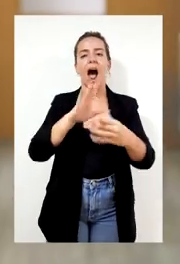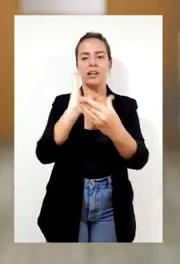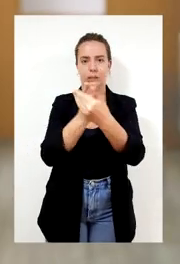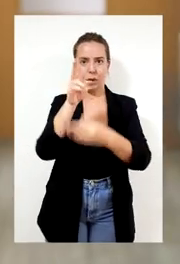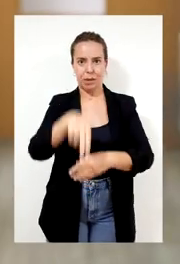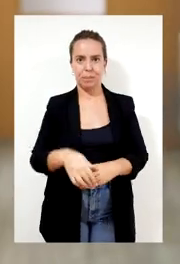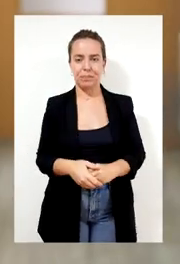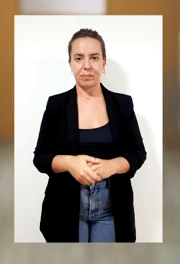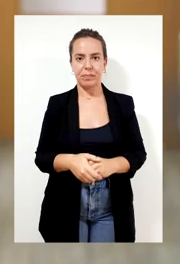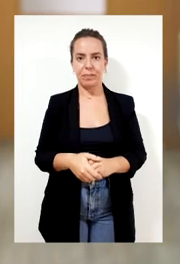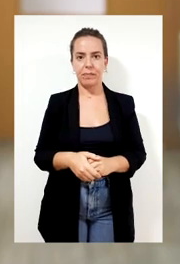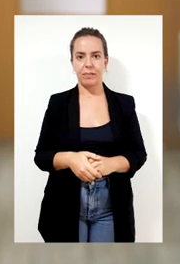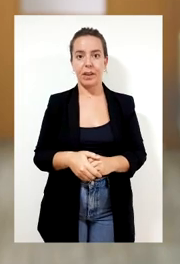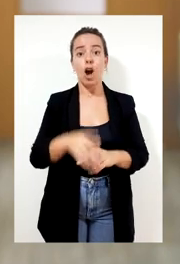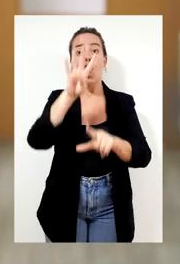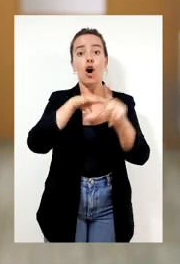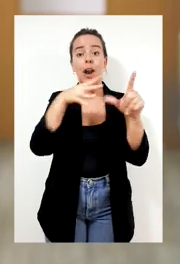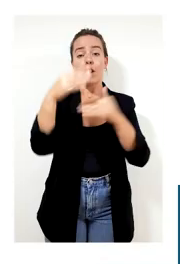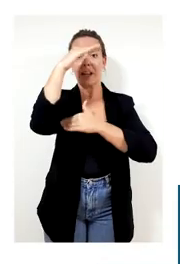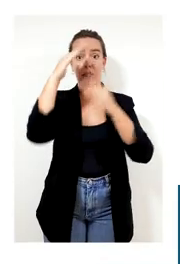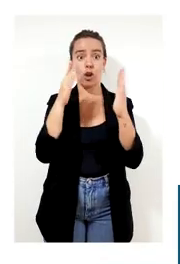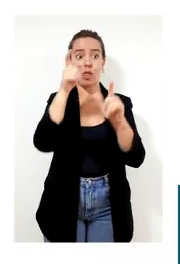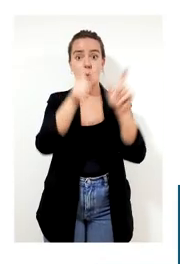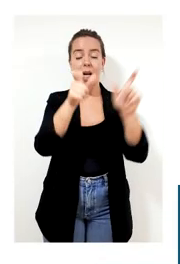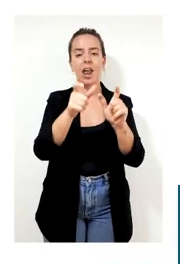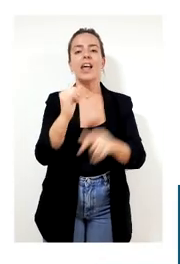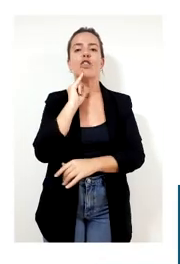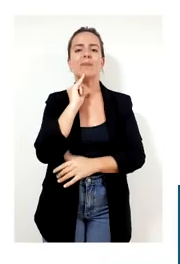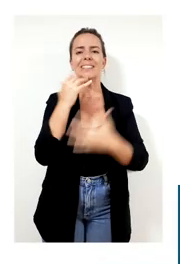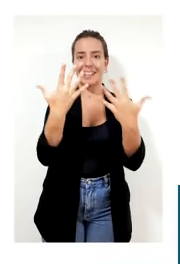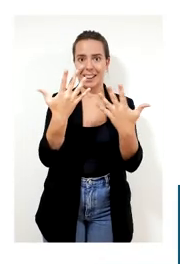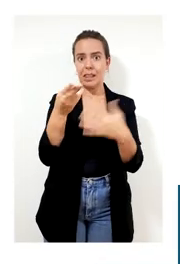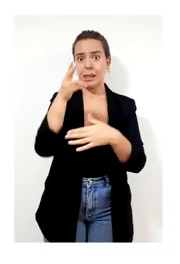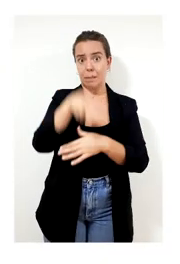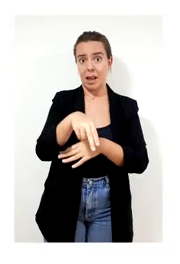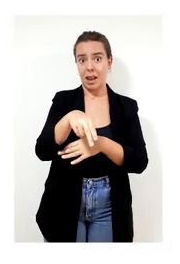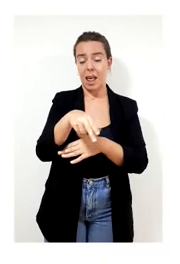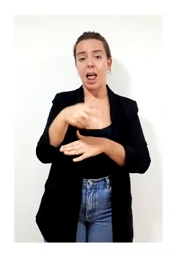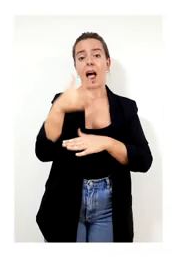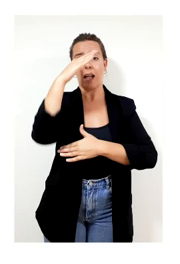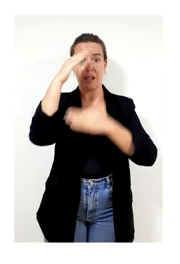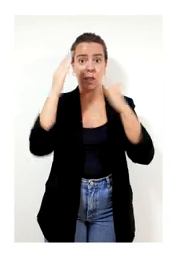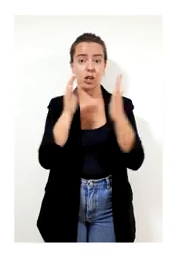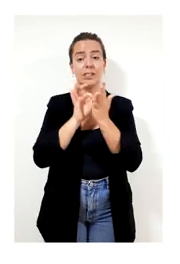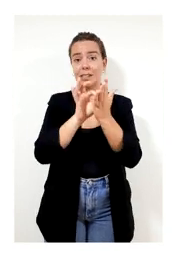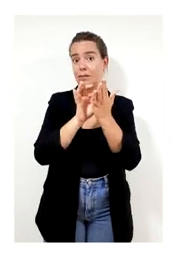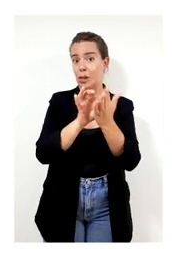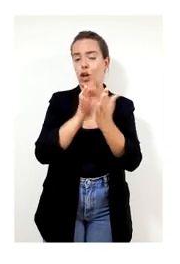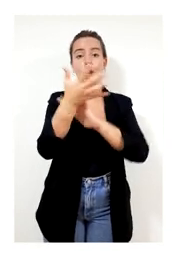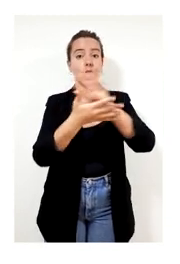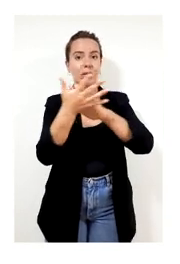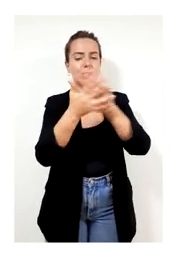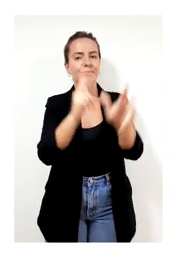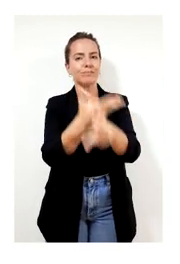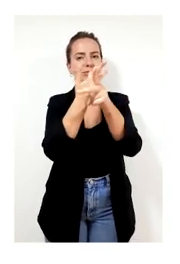un archivo. También se estableció un horario de atención ciudadana en 10 idiomas y además un servicio de atención en lengua